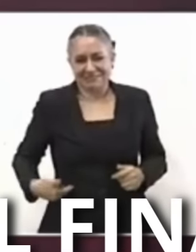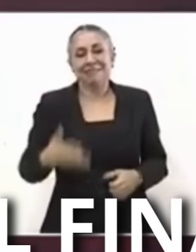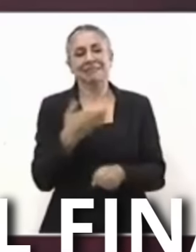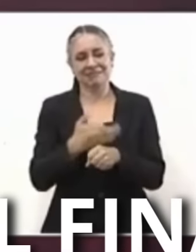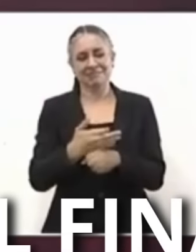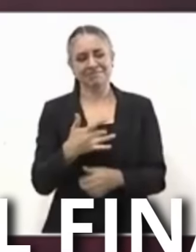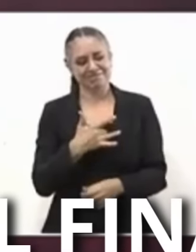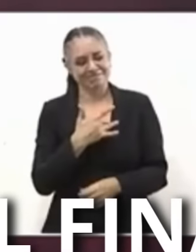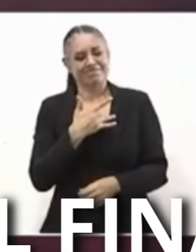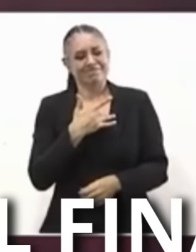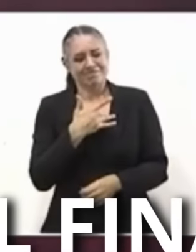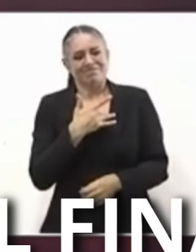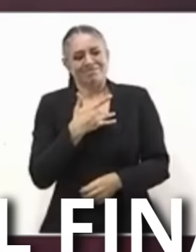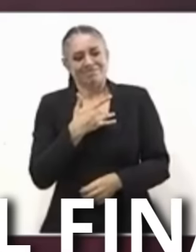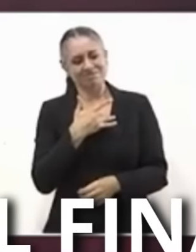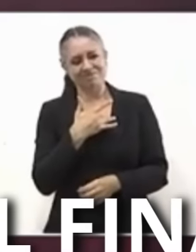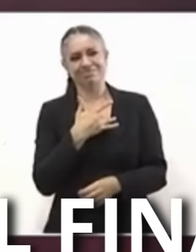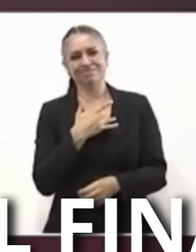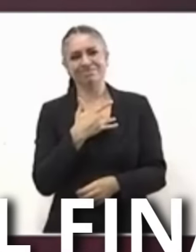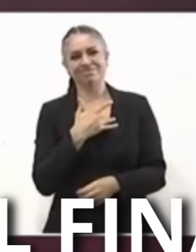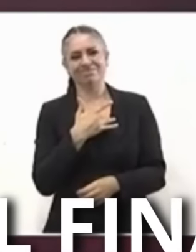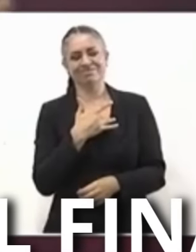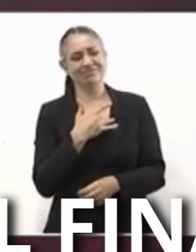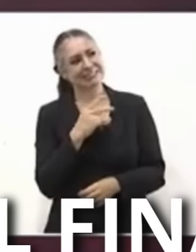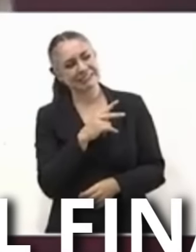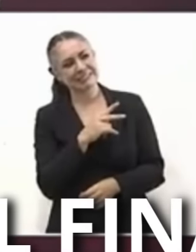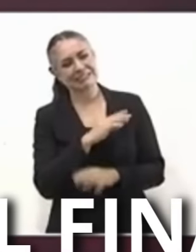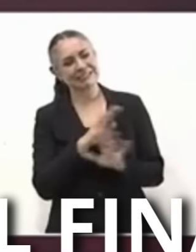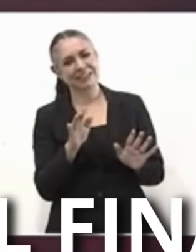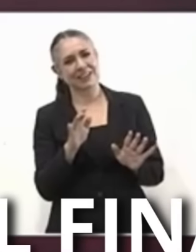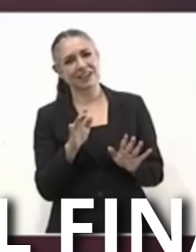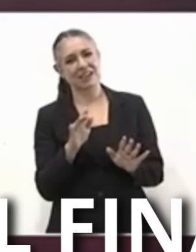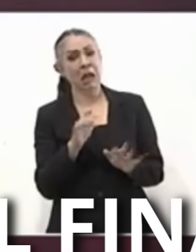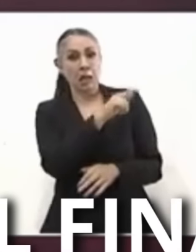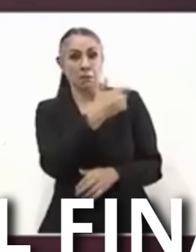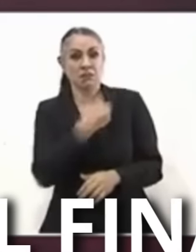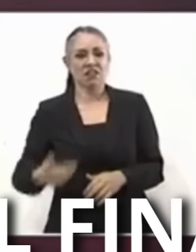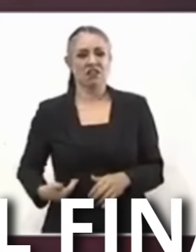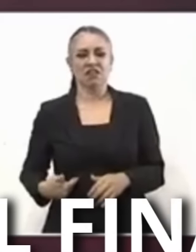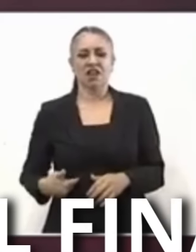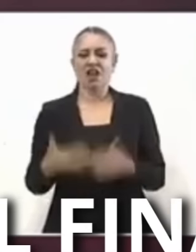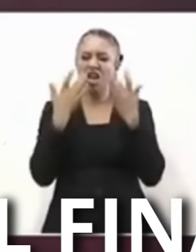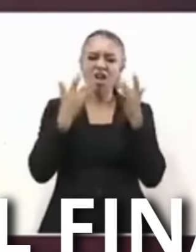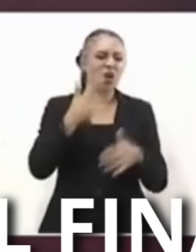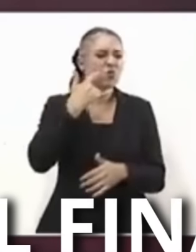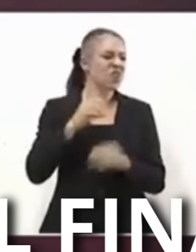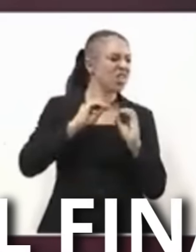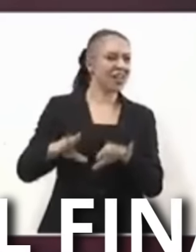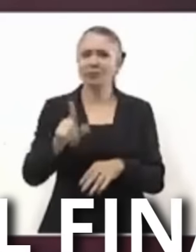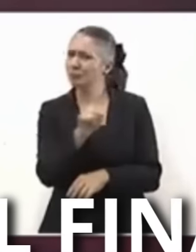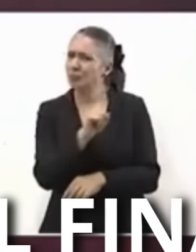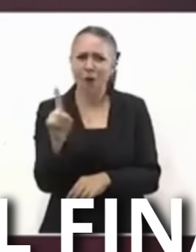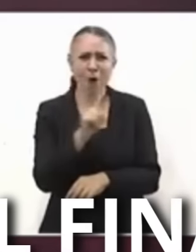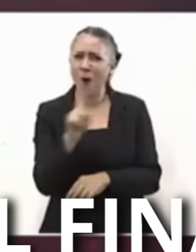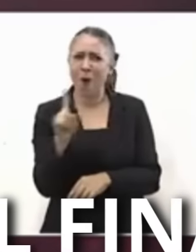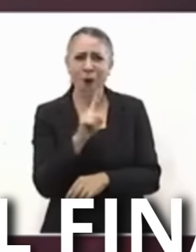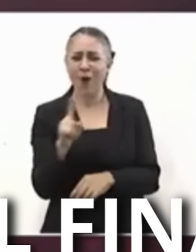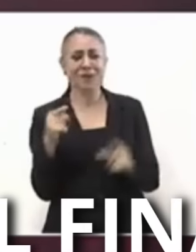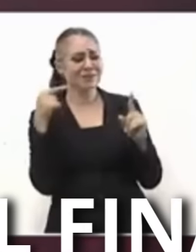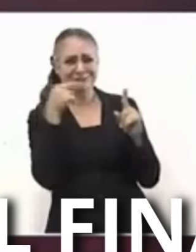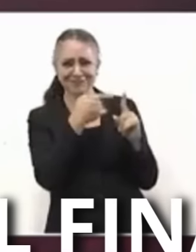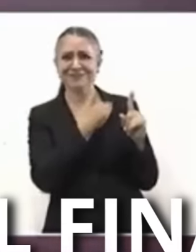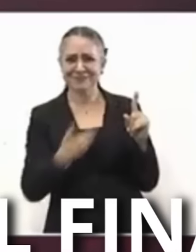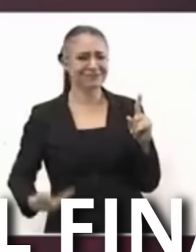Pero yo digo Que El presidente No es que deje De luchar Él ha luchado Toda la vida Por el pueblo De México Él siempre nos dijo